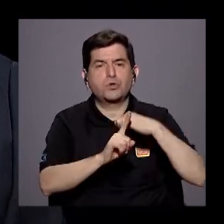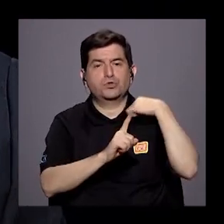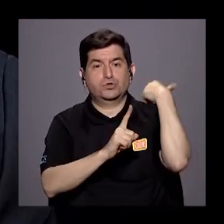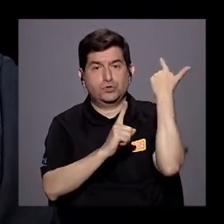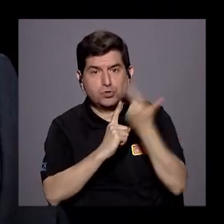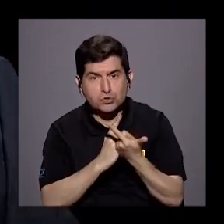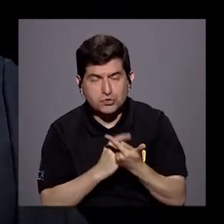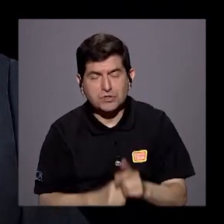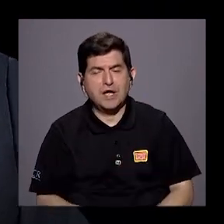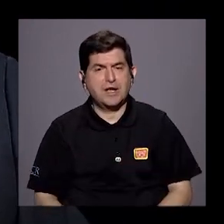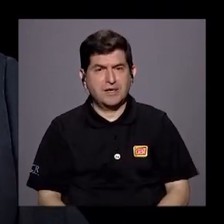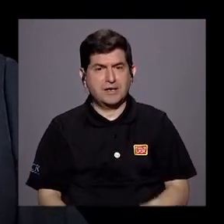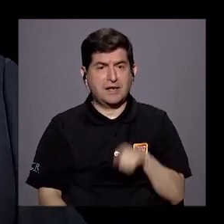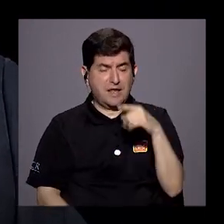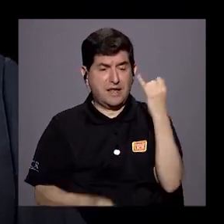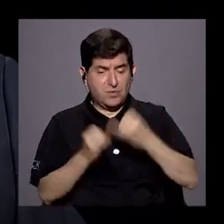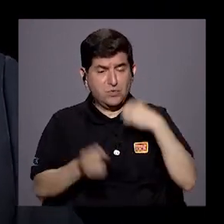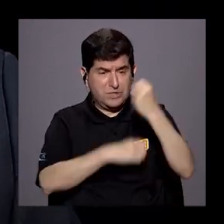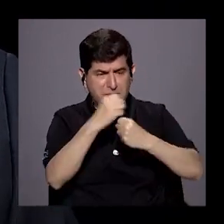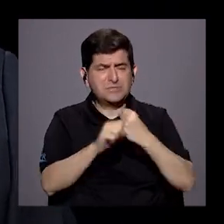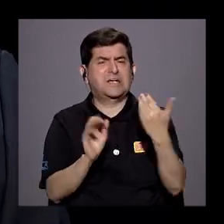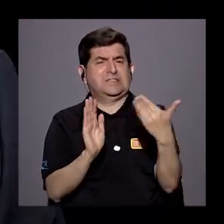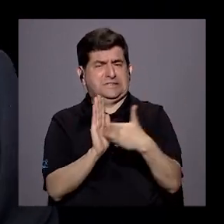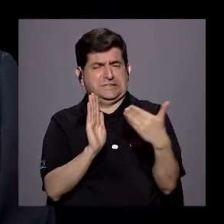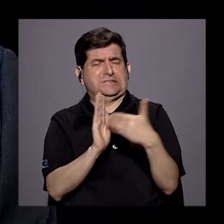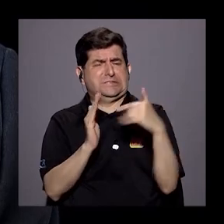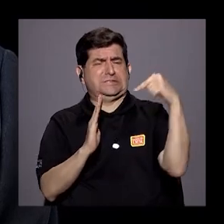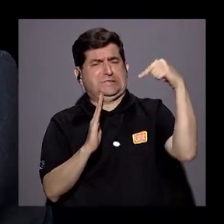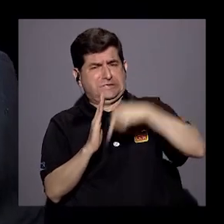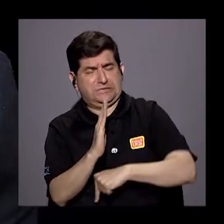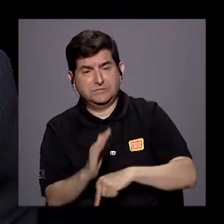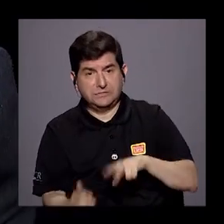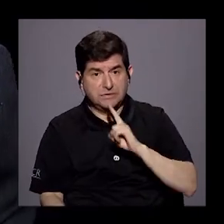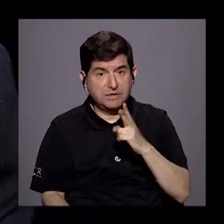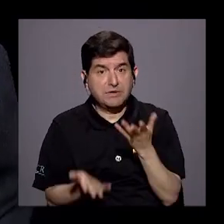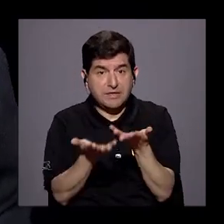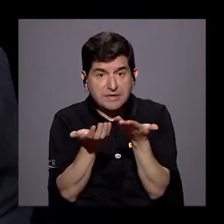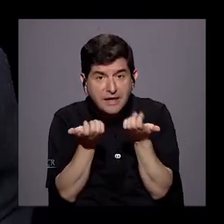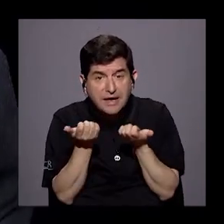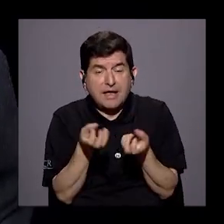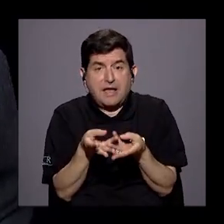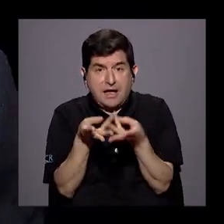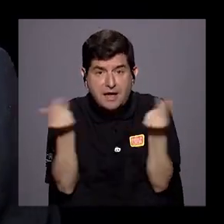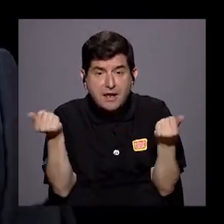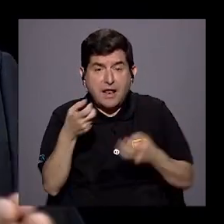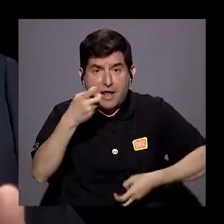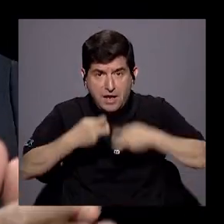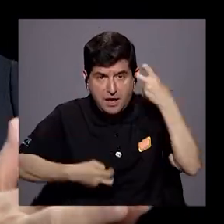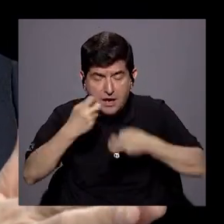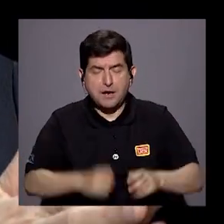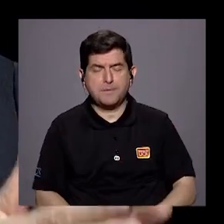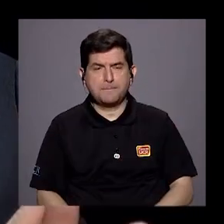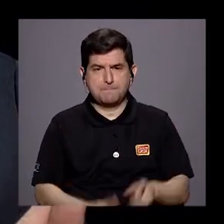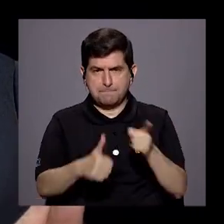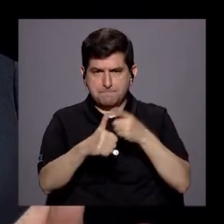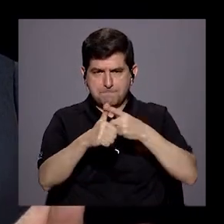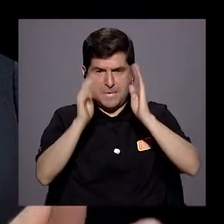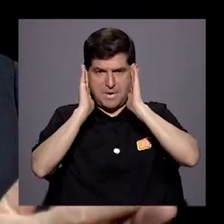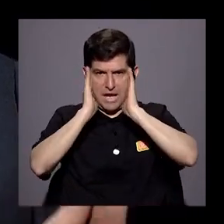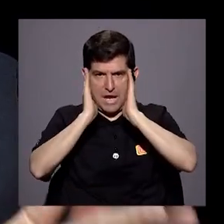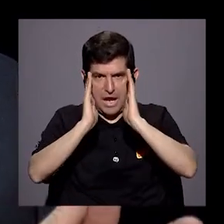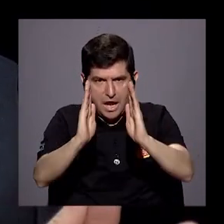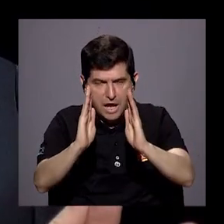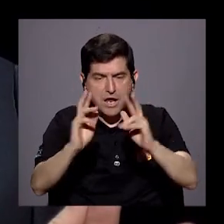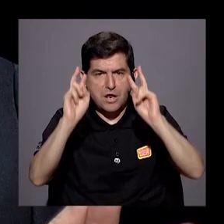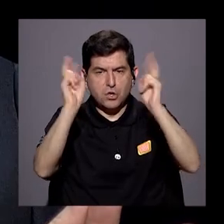fuertemente en los últimos años. Entonces, si queremos realmente solucionar esos problemas, debemos entrarle primero que nada